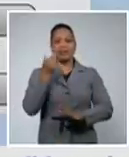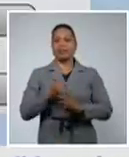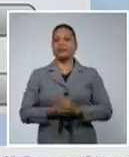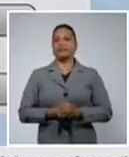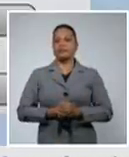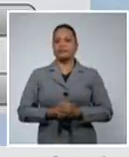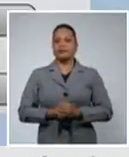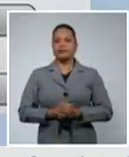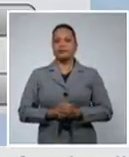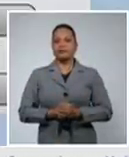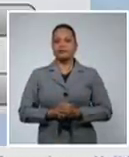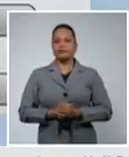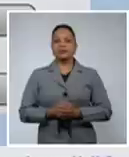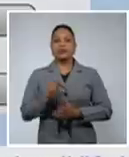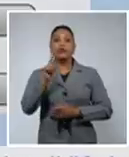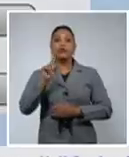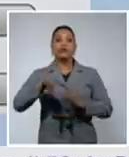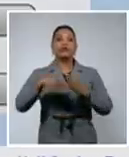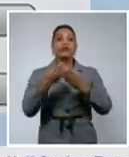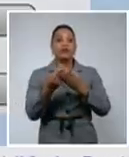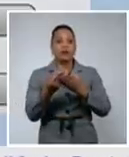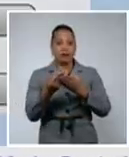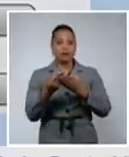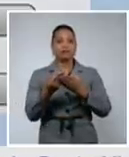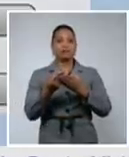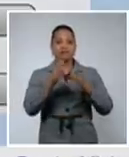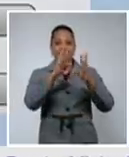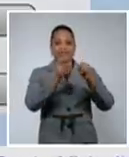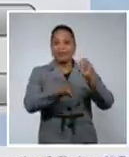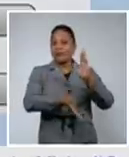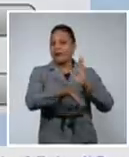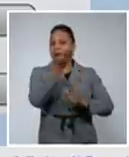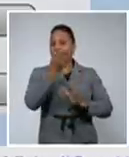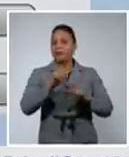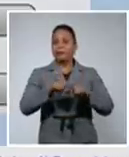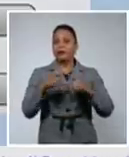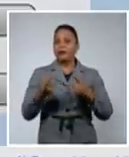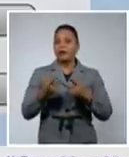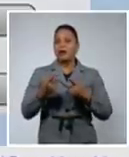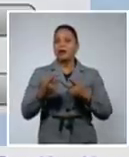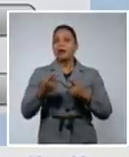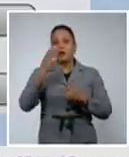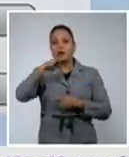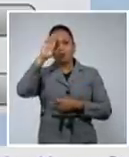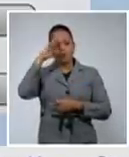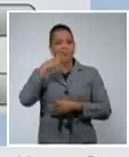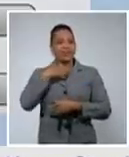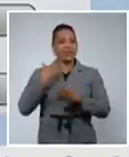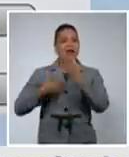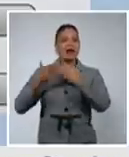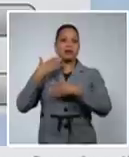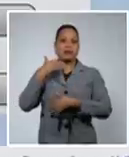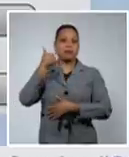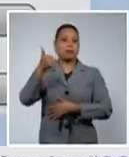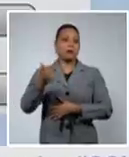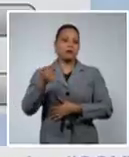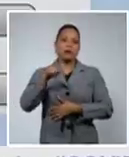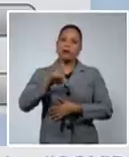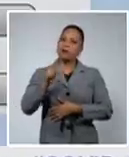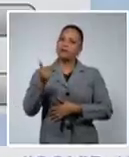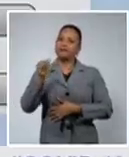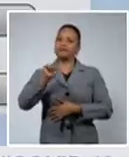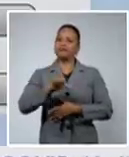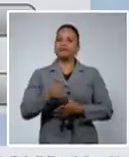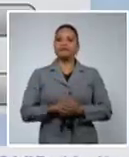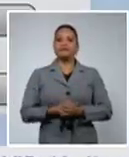confirmados en un día, para lo que Cuba logró en un momento determinado. Ya con